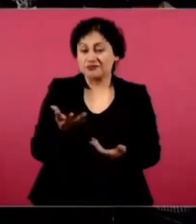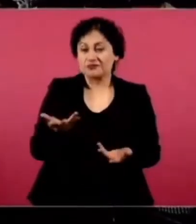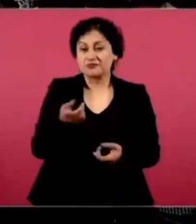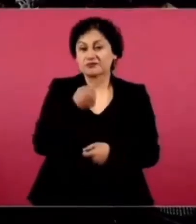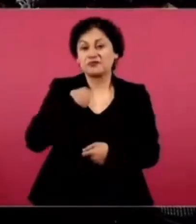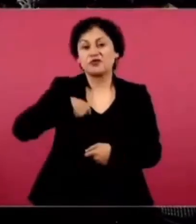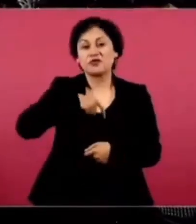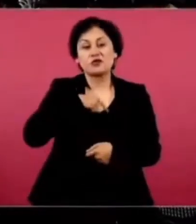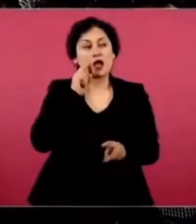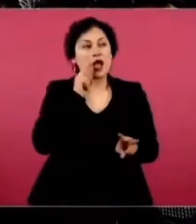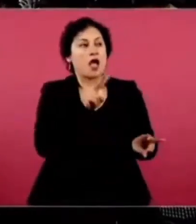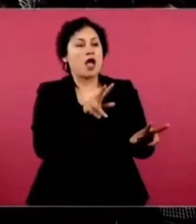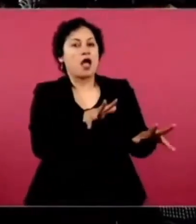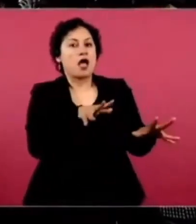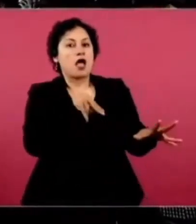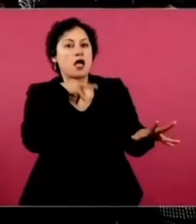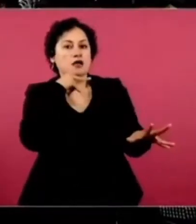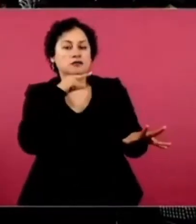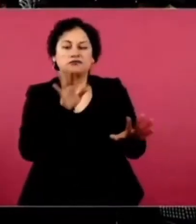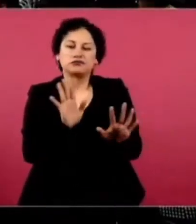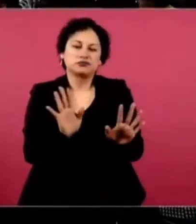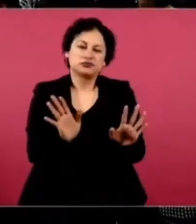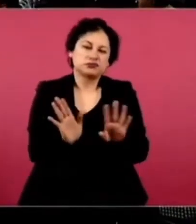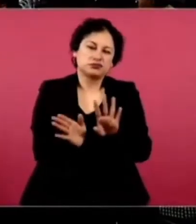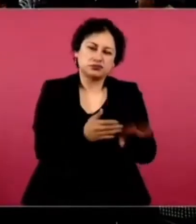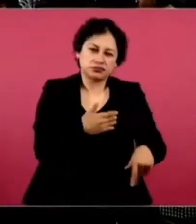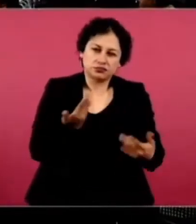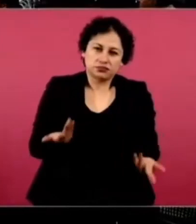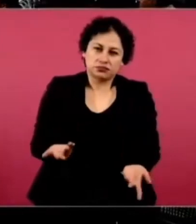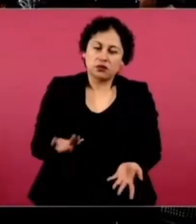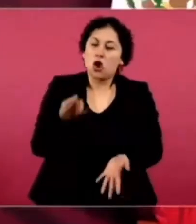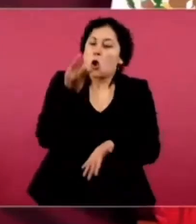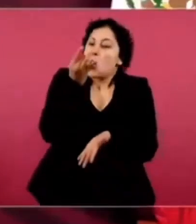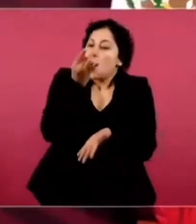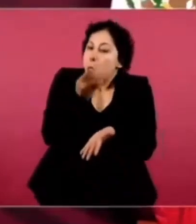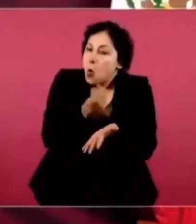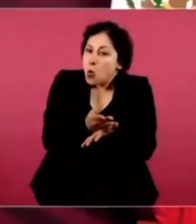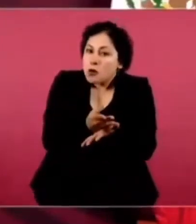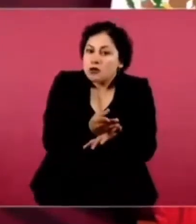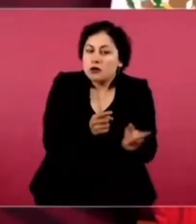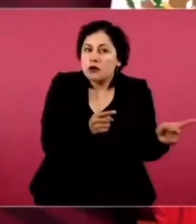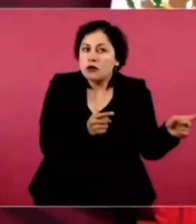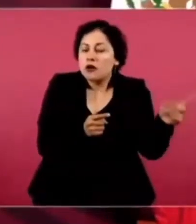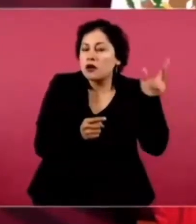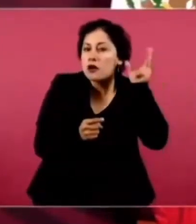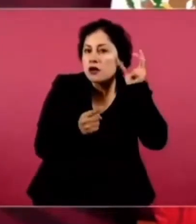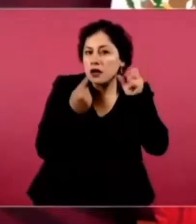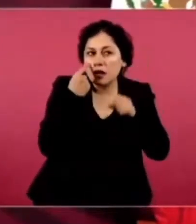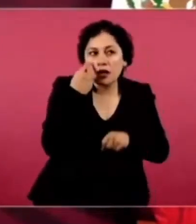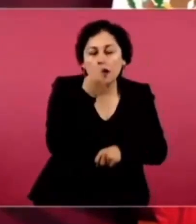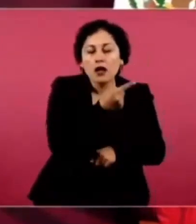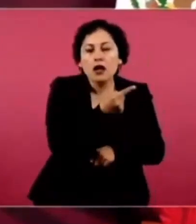tomarlos muy en serio. Nada más aclarar para que la gente